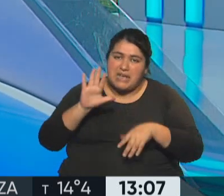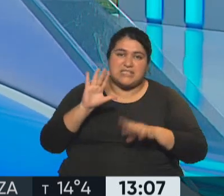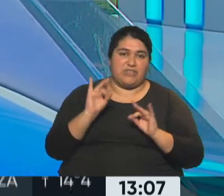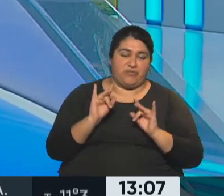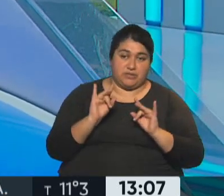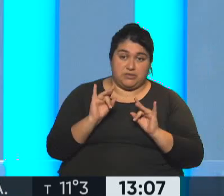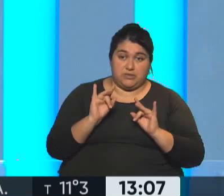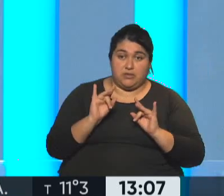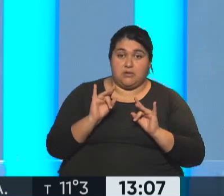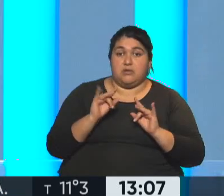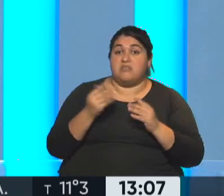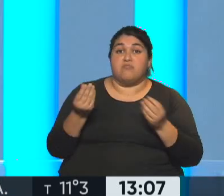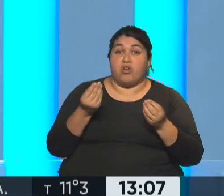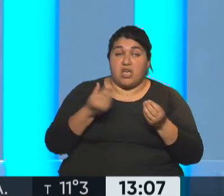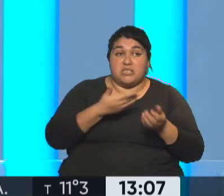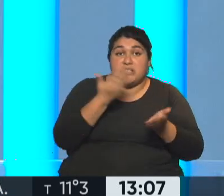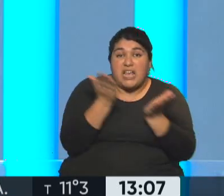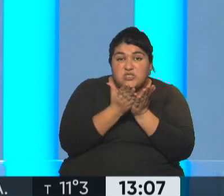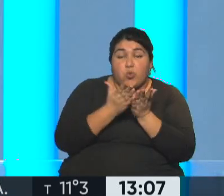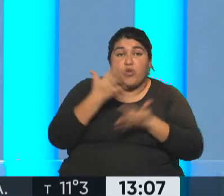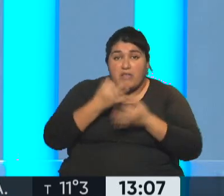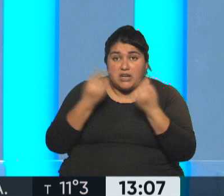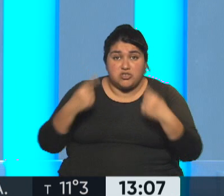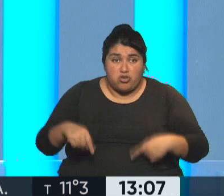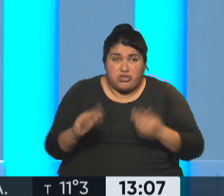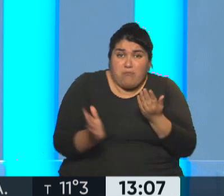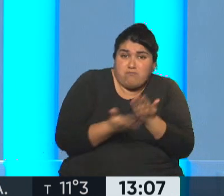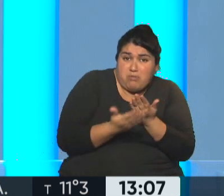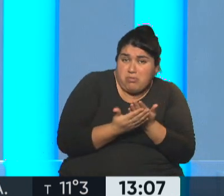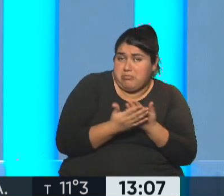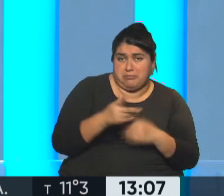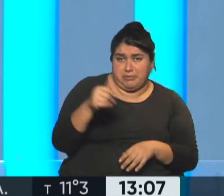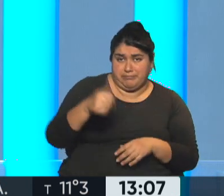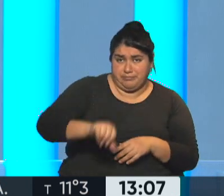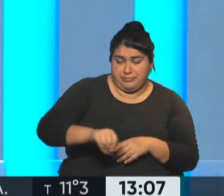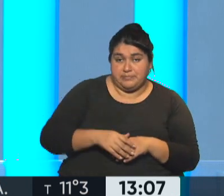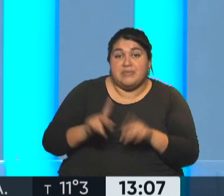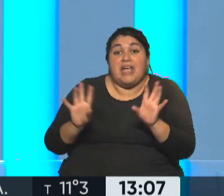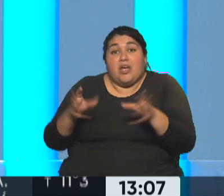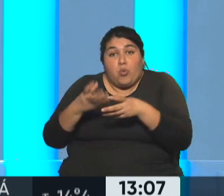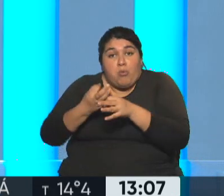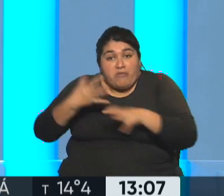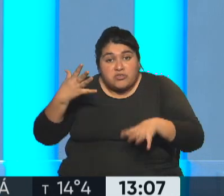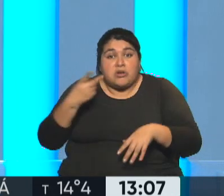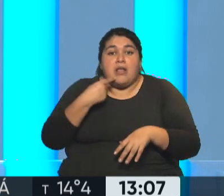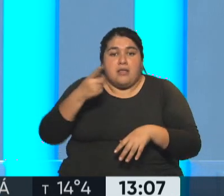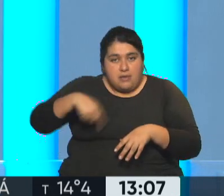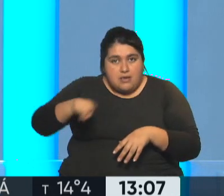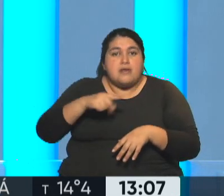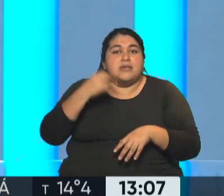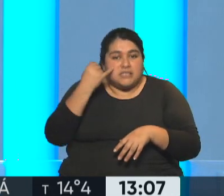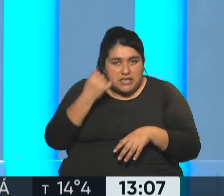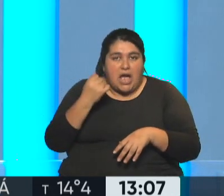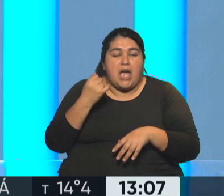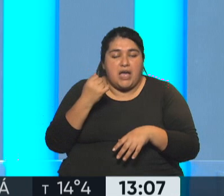tengan la posibilidad de completar los estudios. La segunda es que en las juntas que certifican hay muchos profesionales de la salud y